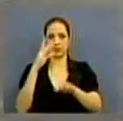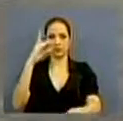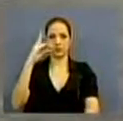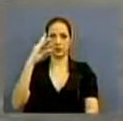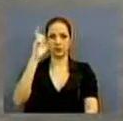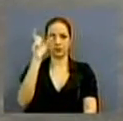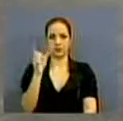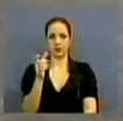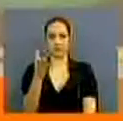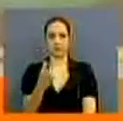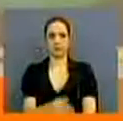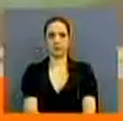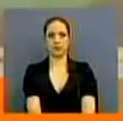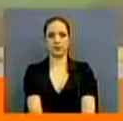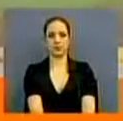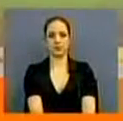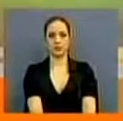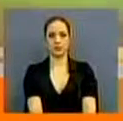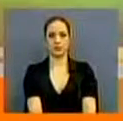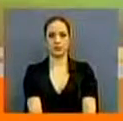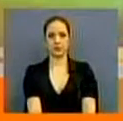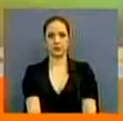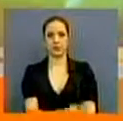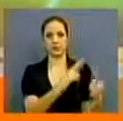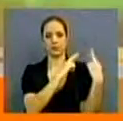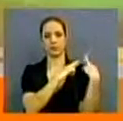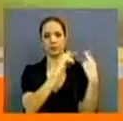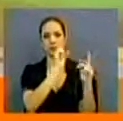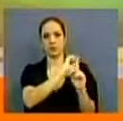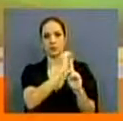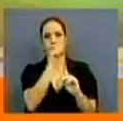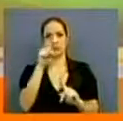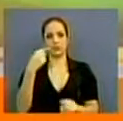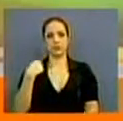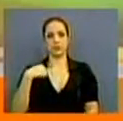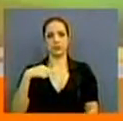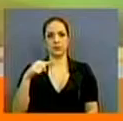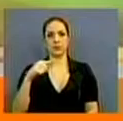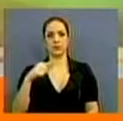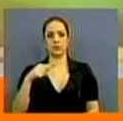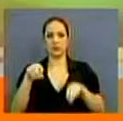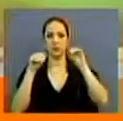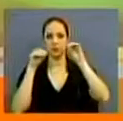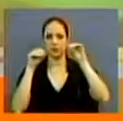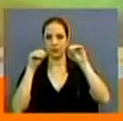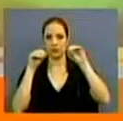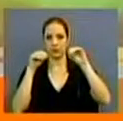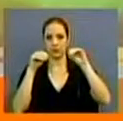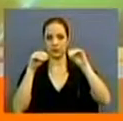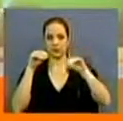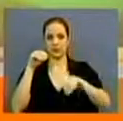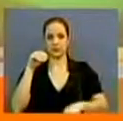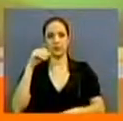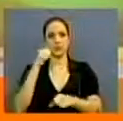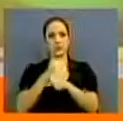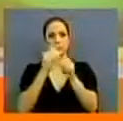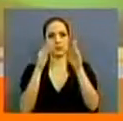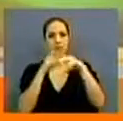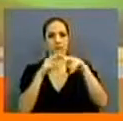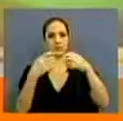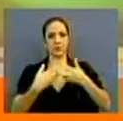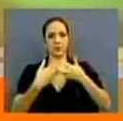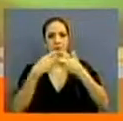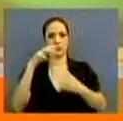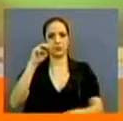Cortés, adelante. Y bien, la responsabilidad social debe irse transmitiendo entre colaboradores de las diferentes empresas.